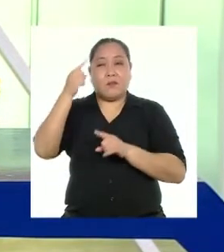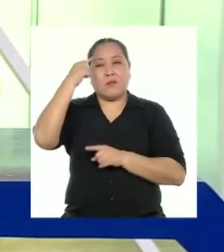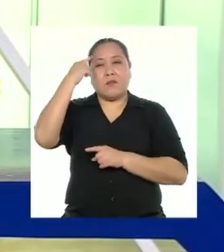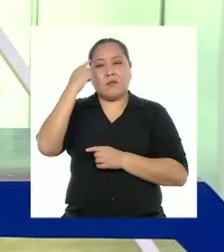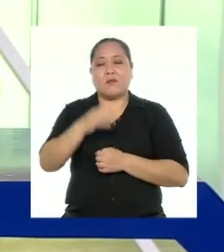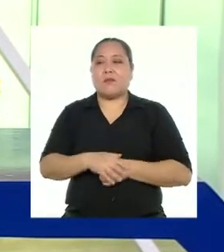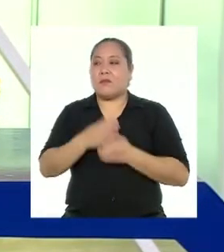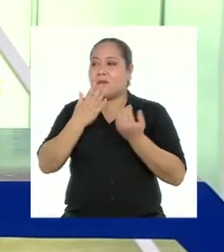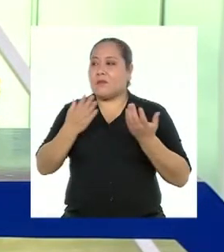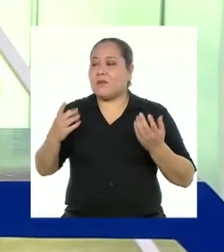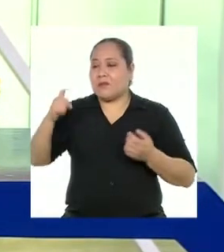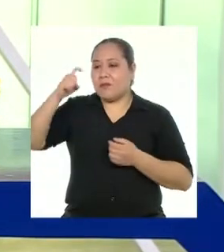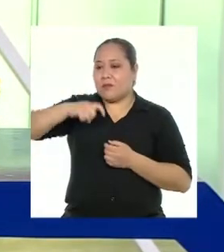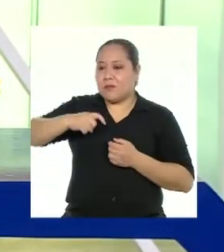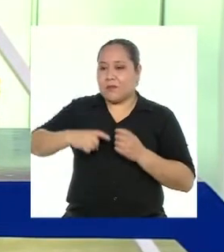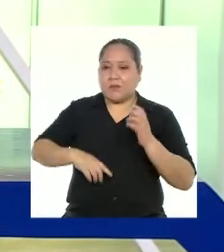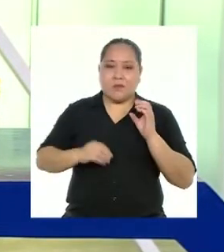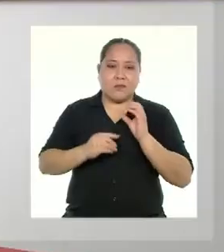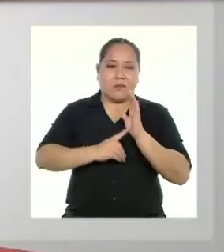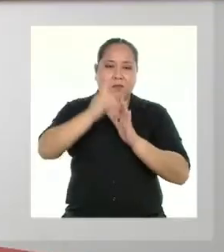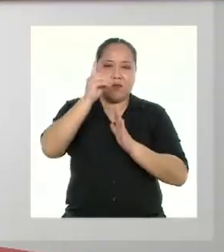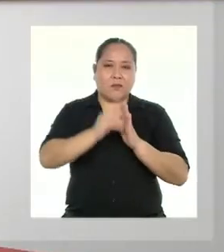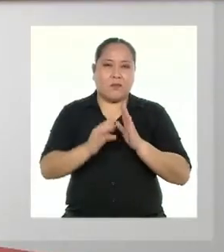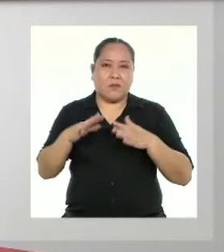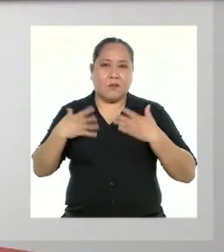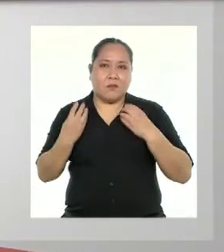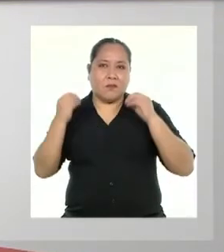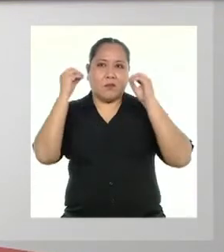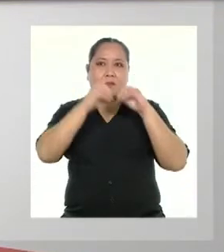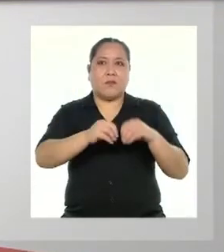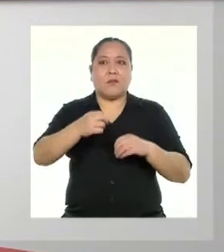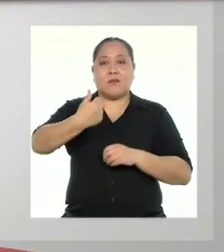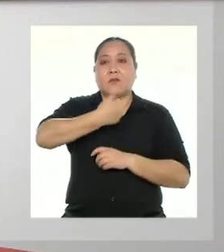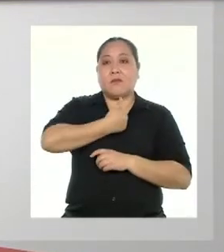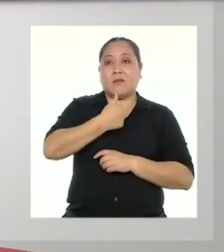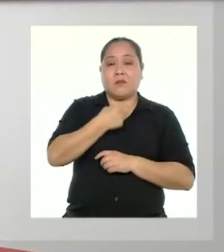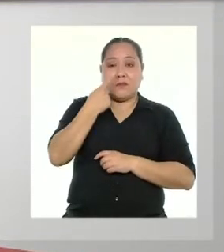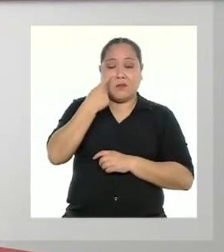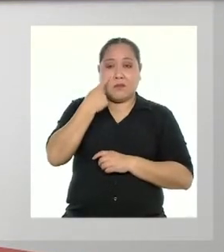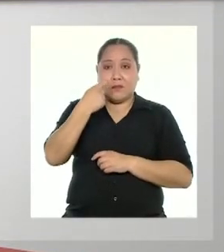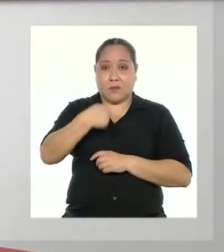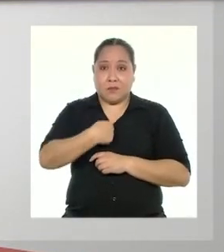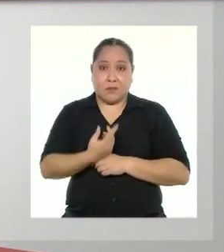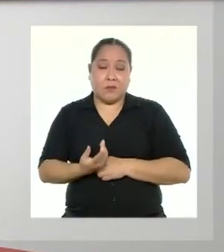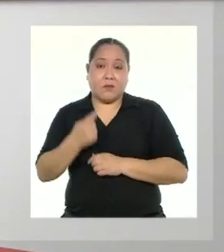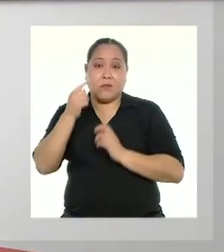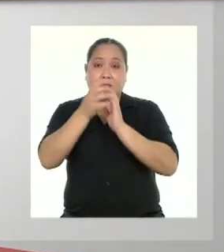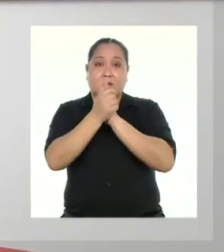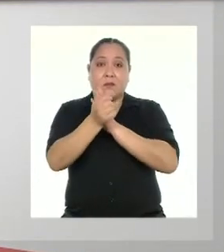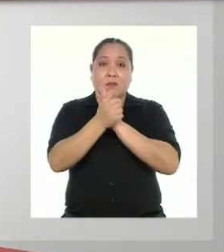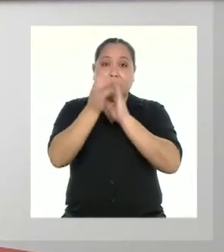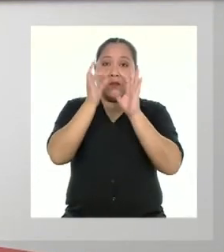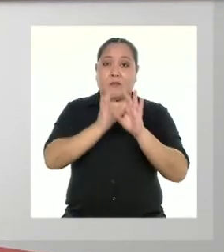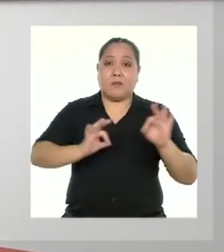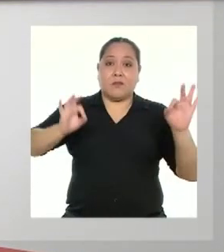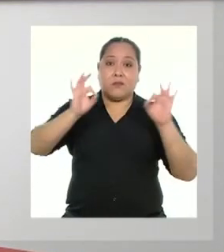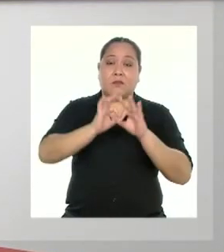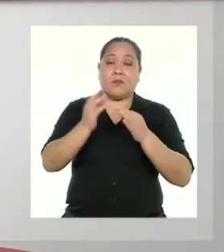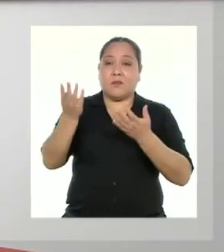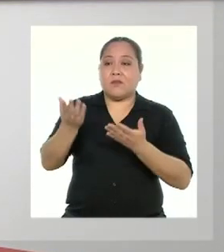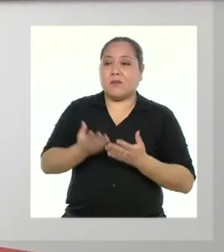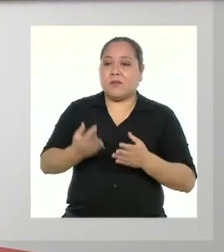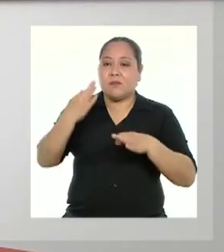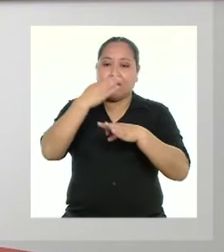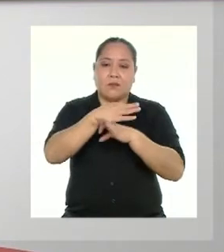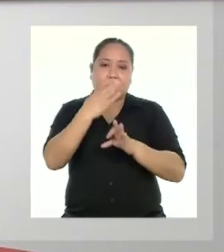áreas que debemos desarrollar para poder potenciarlas. Eso es el autoconocimiento y es una habilidad muy valiosa porque nos da las